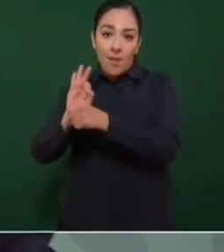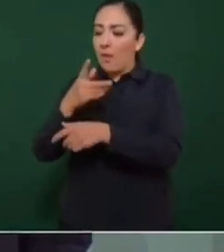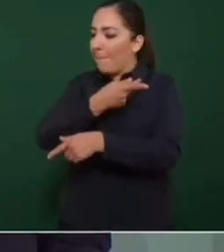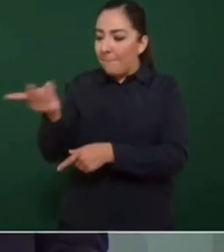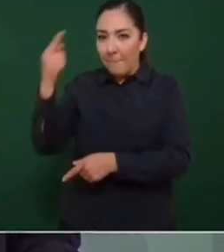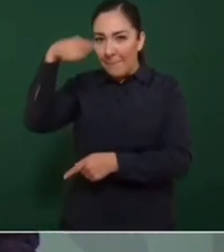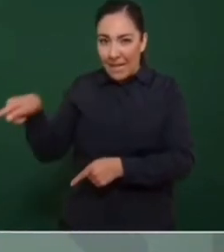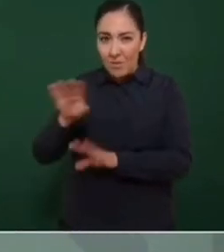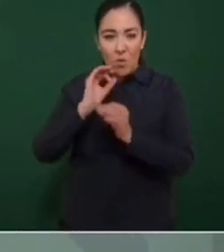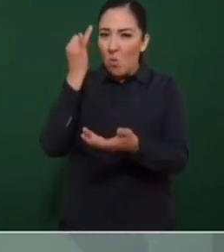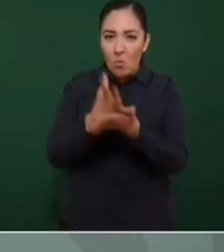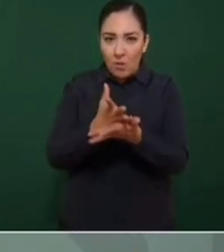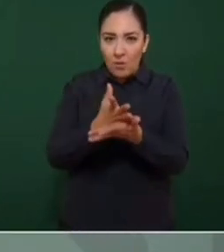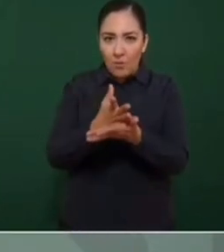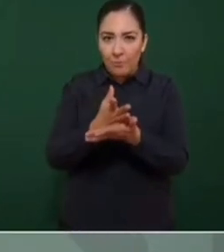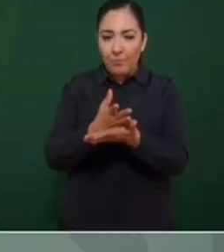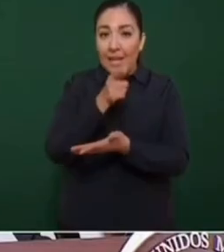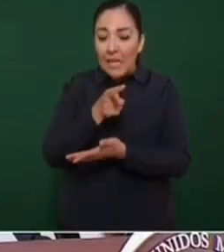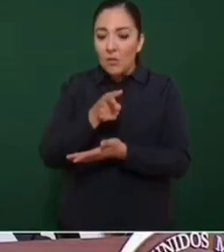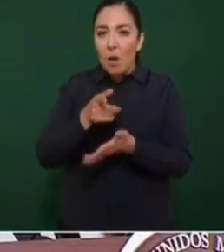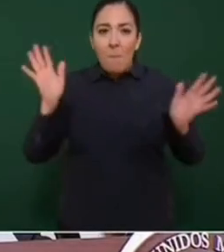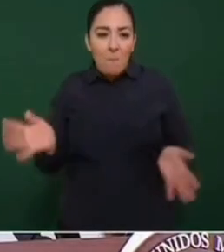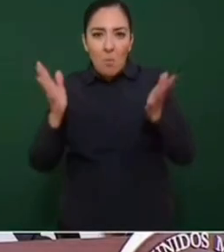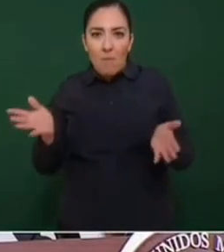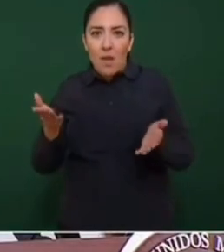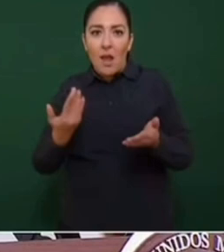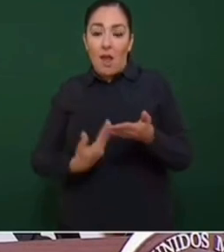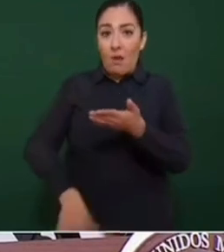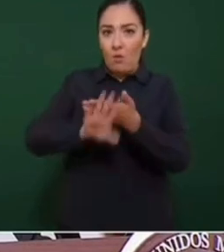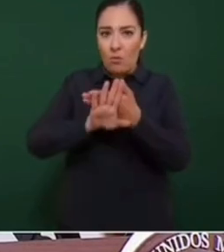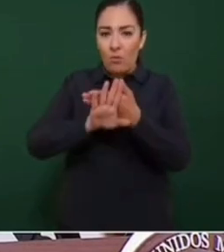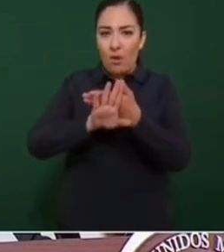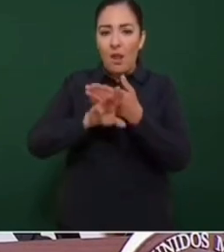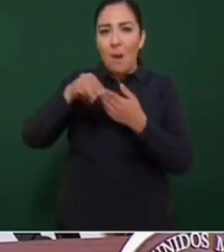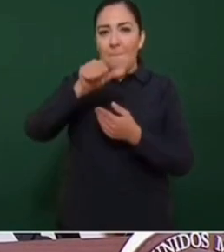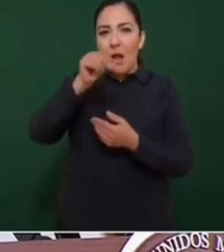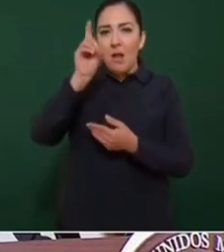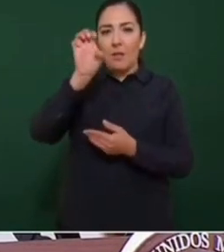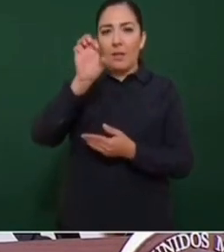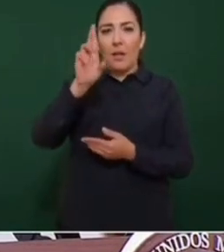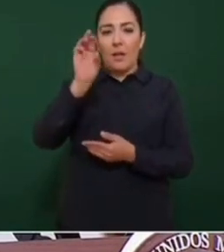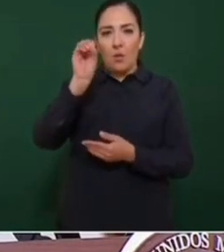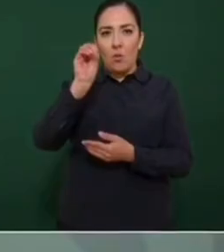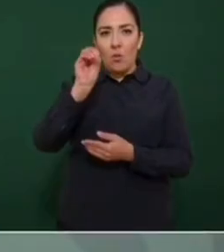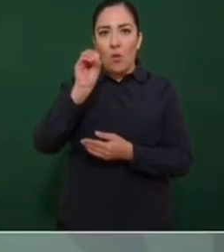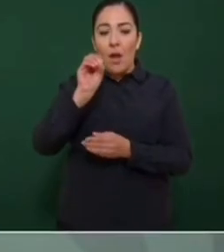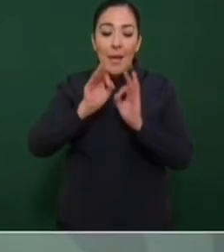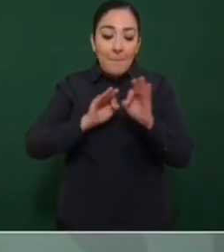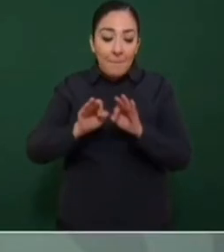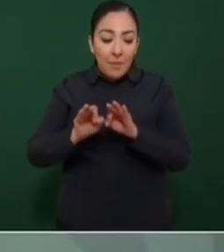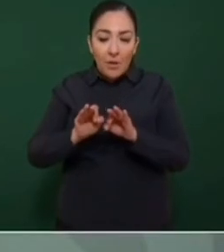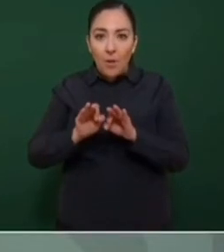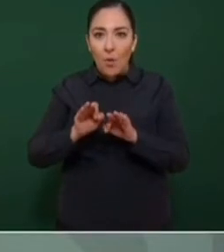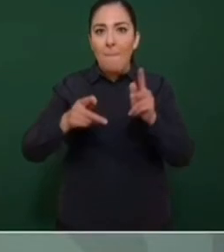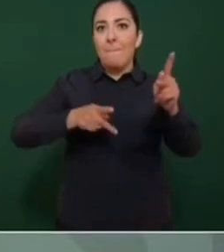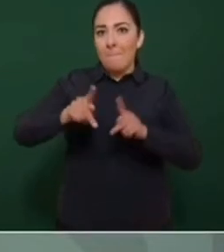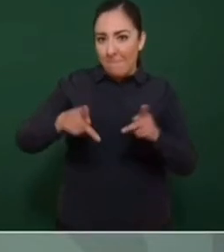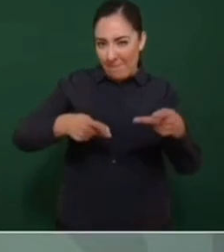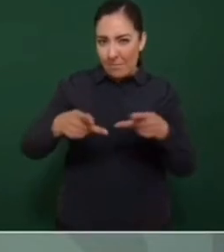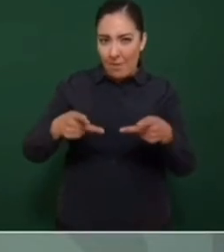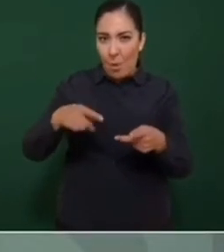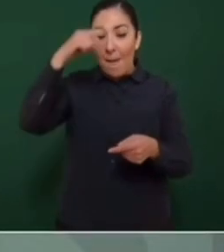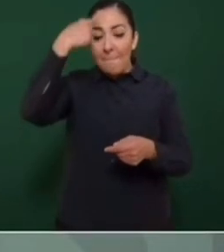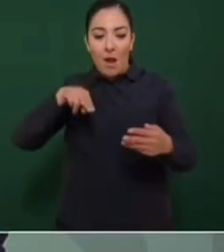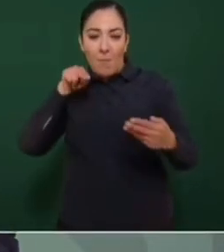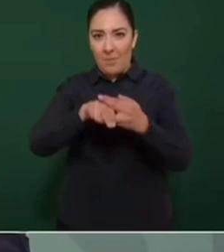la que hizo la campaña en contra de Francisco I. Madero. Y fue la que preparó el terreno para el asesinato del presidente